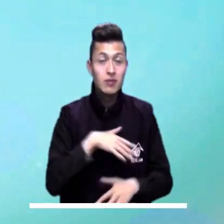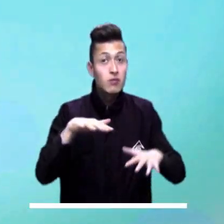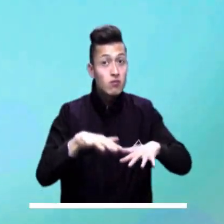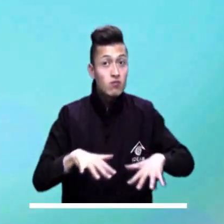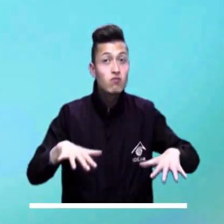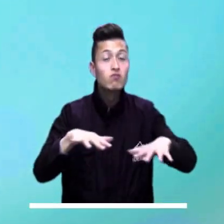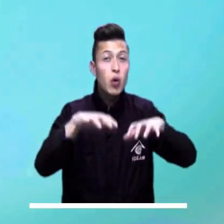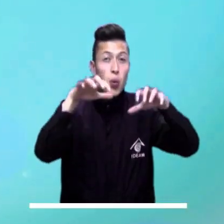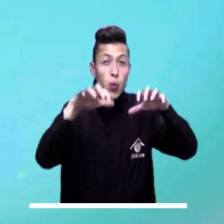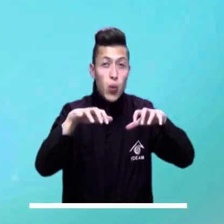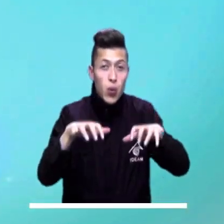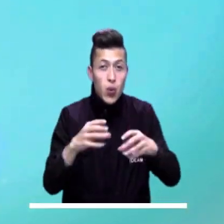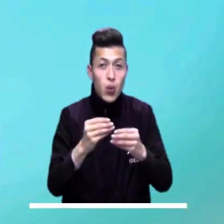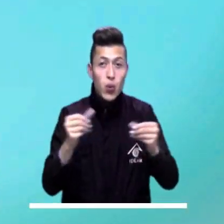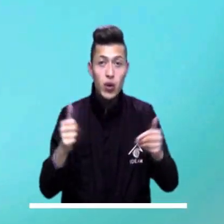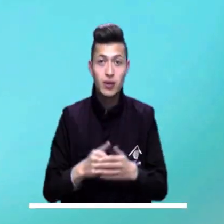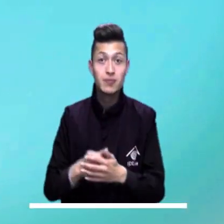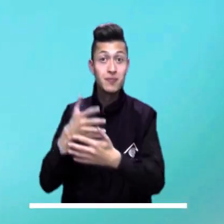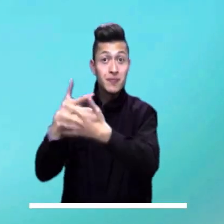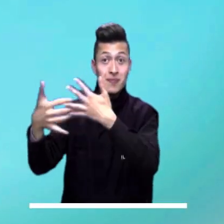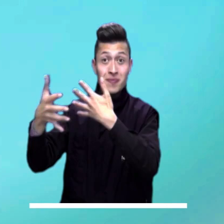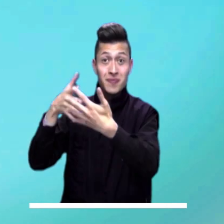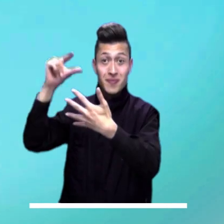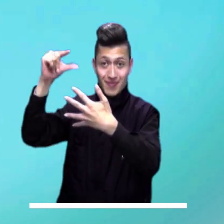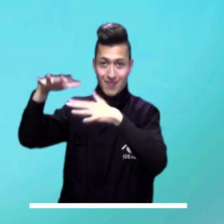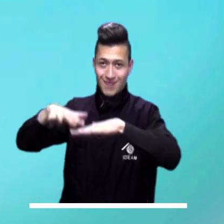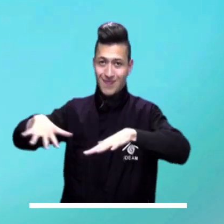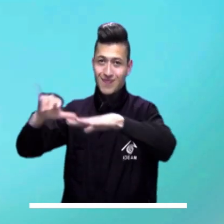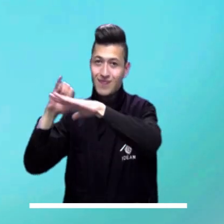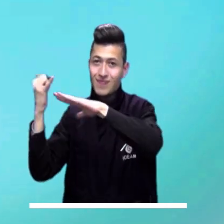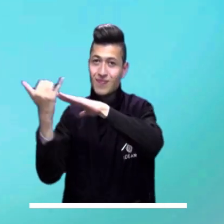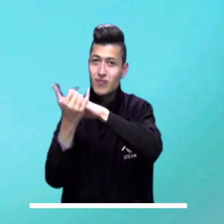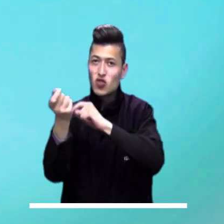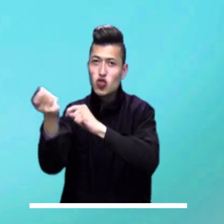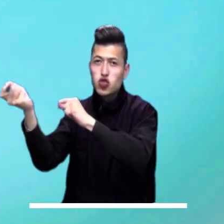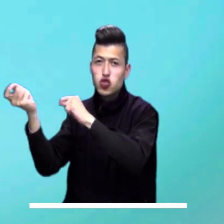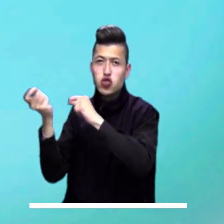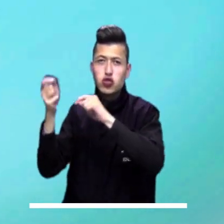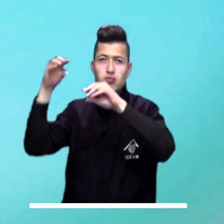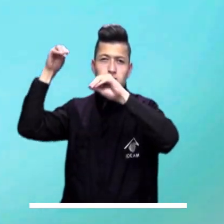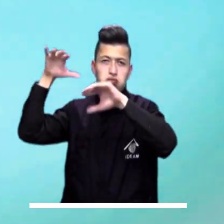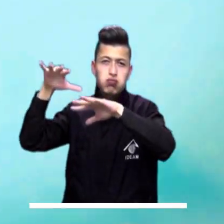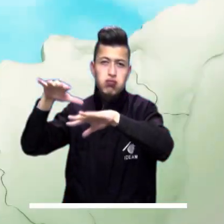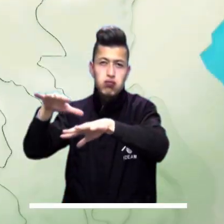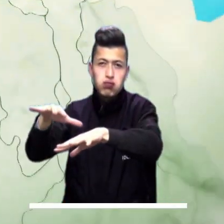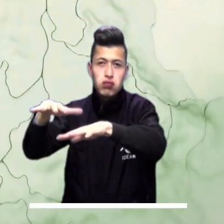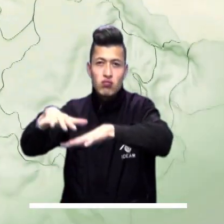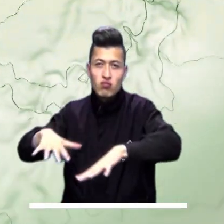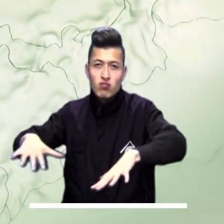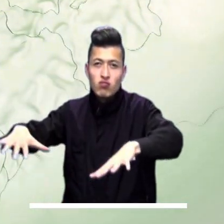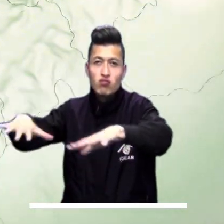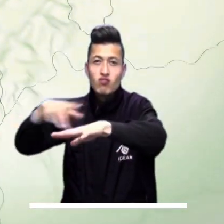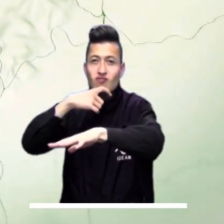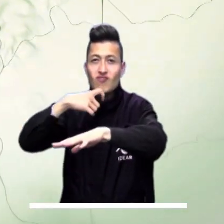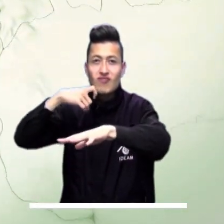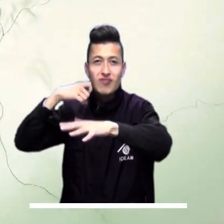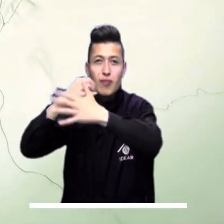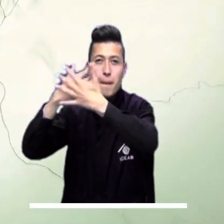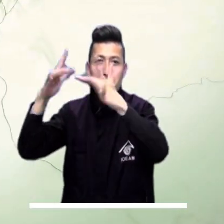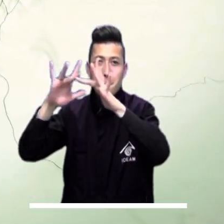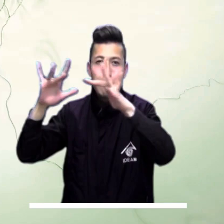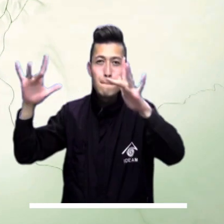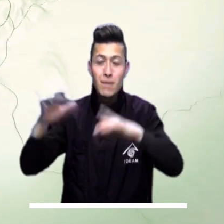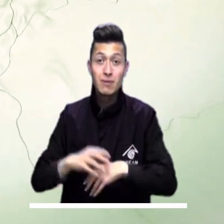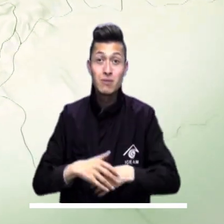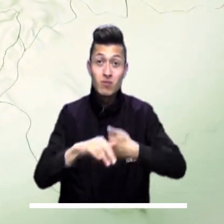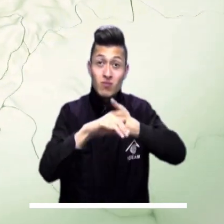El archipiélago de San Andrés espera un resto de días soleado y cielos despejados en áreas cercanas a las islas. Sobre el Pacífico se